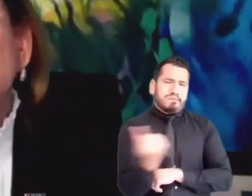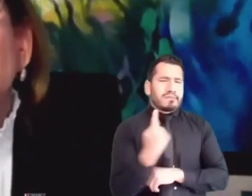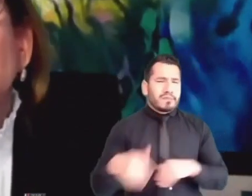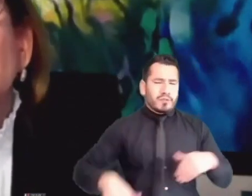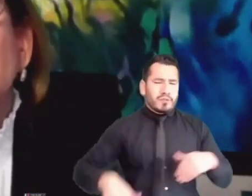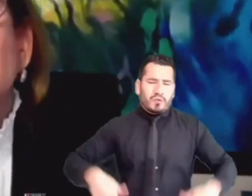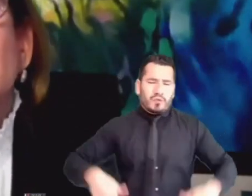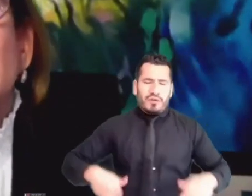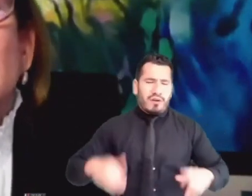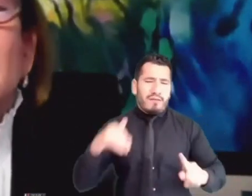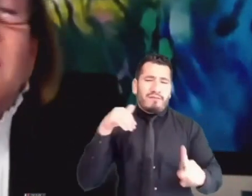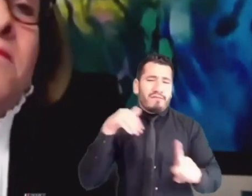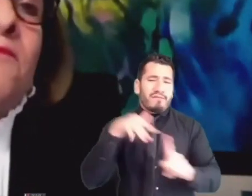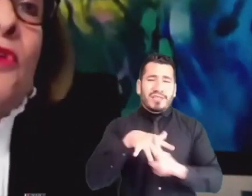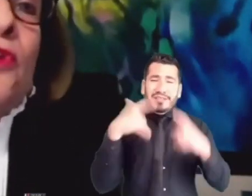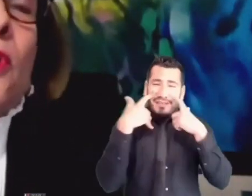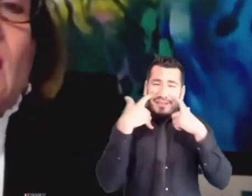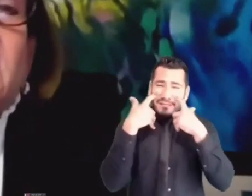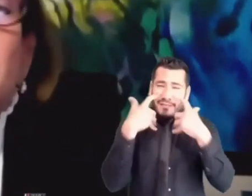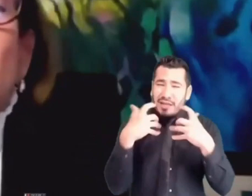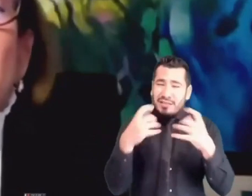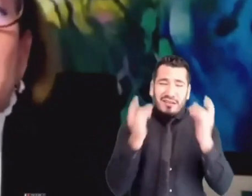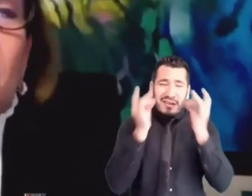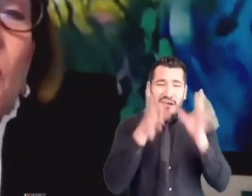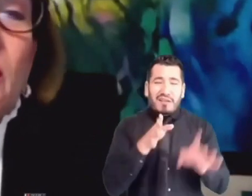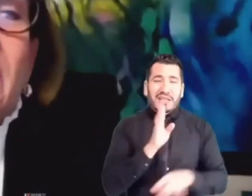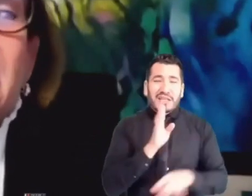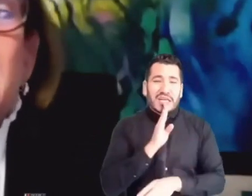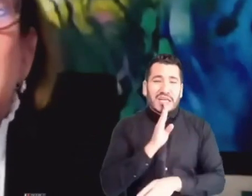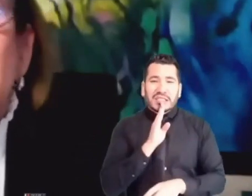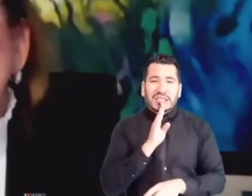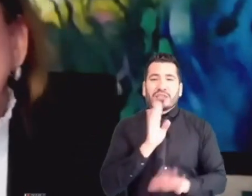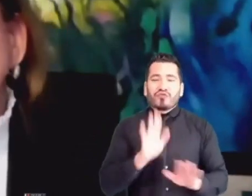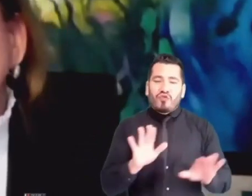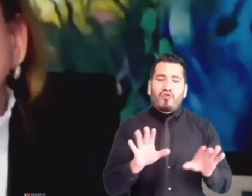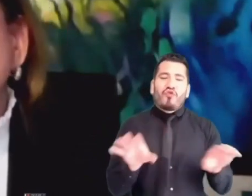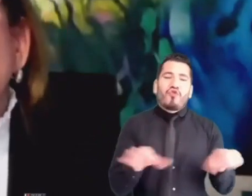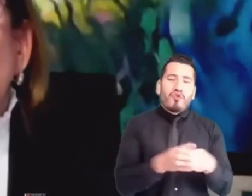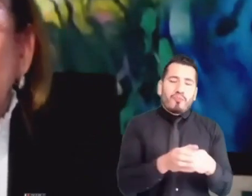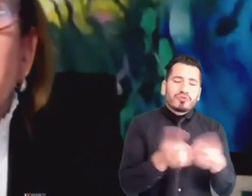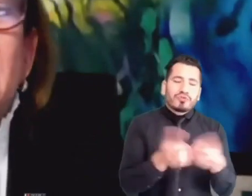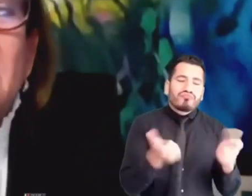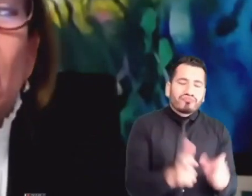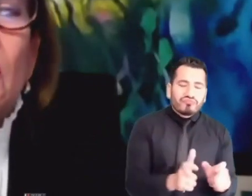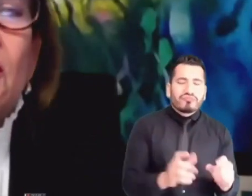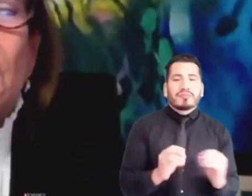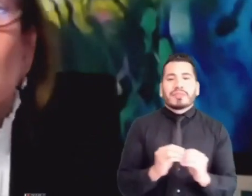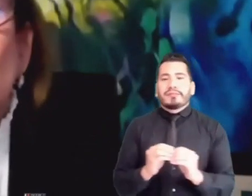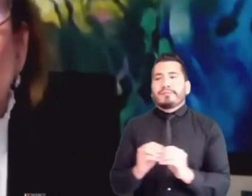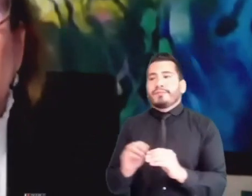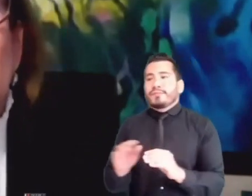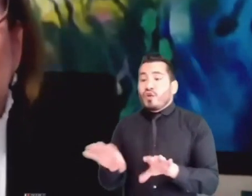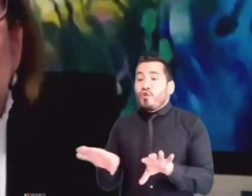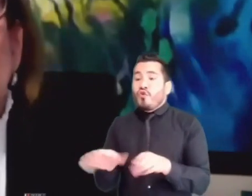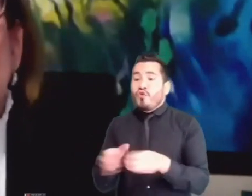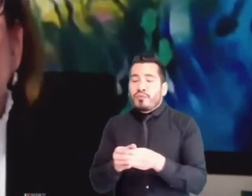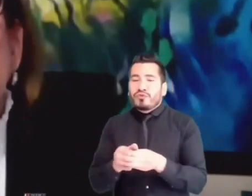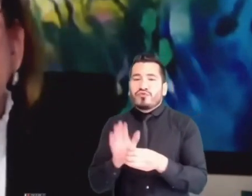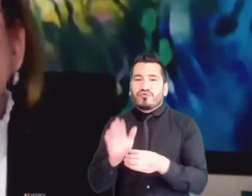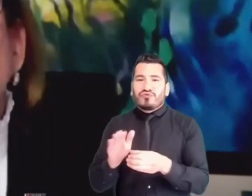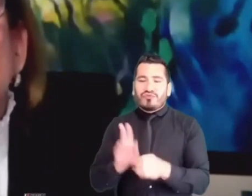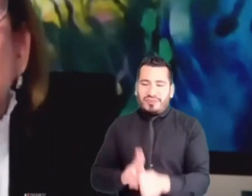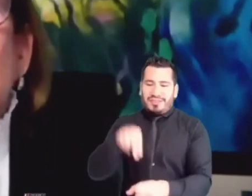minorías. No solo a cualquier minoría, comunidades indígenas o raizales, afectan los derechos de los grupos en situación de